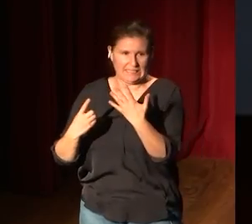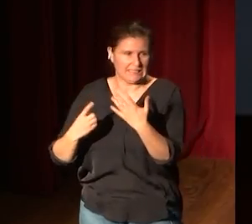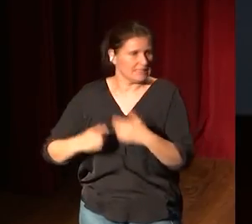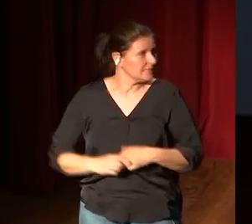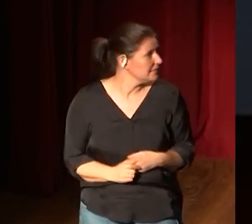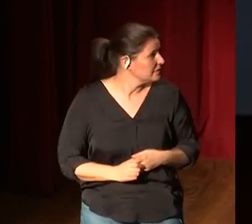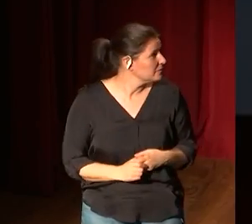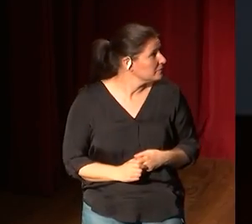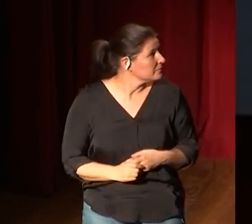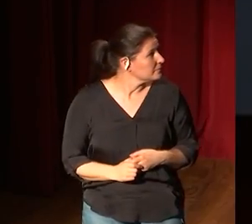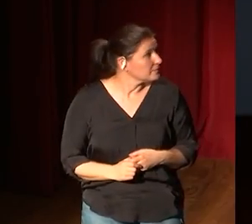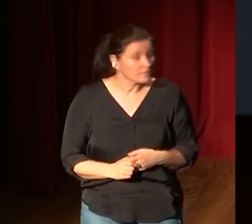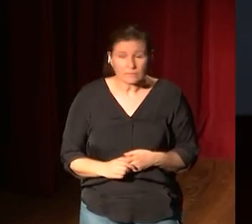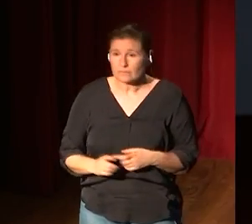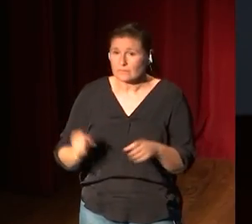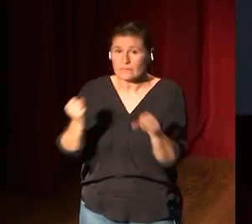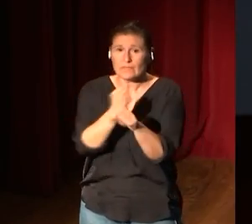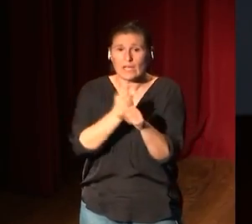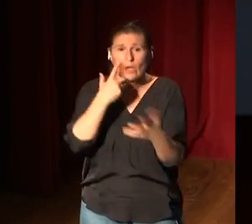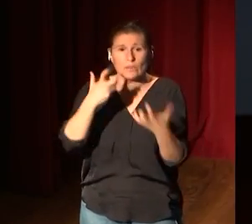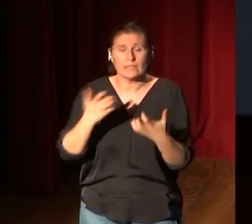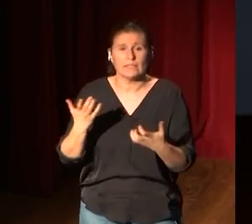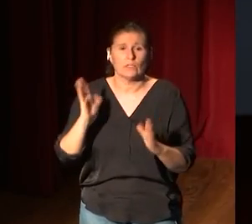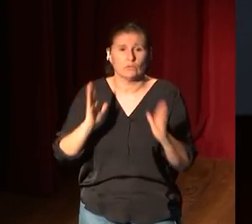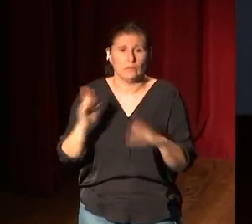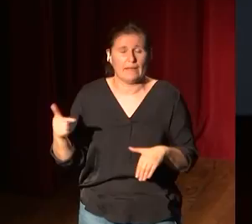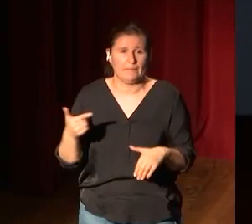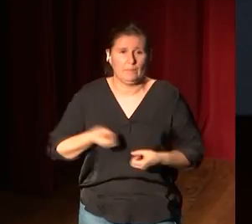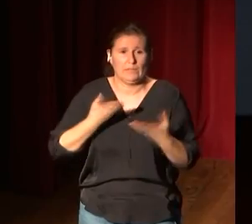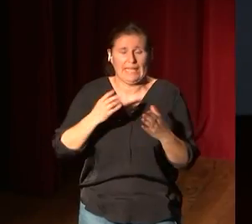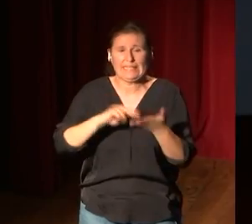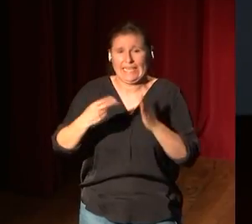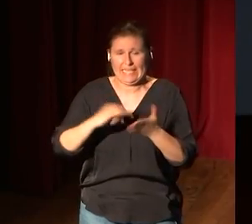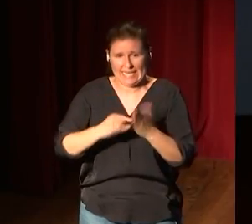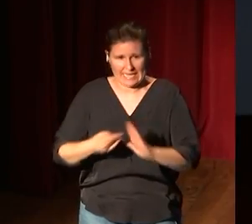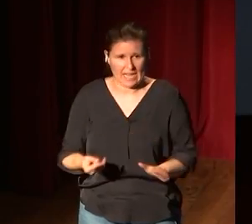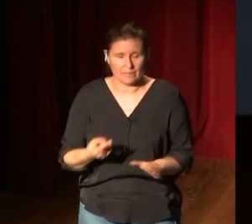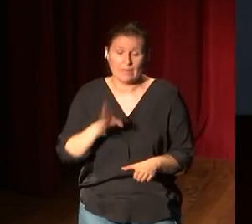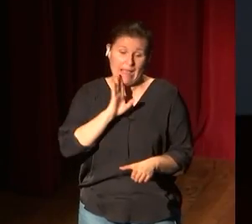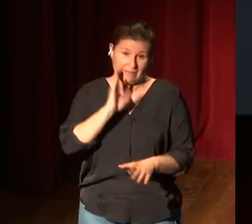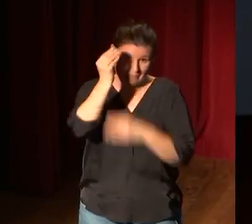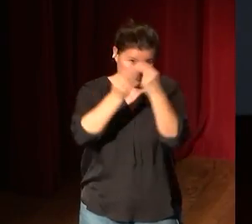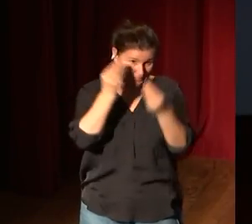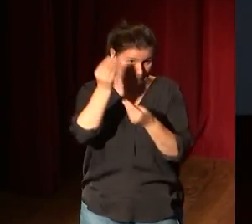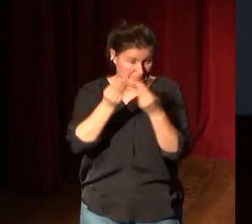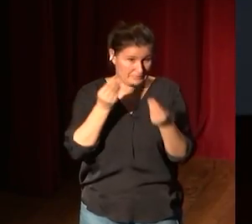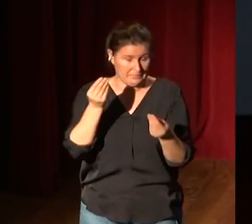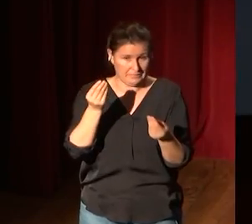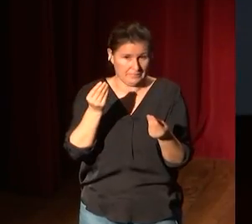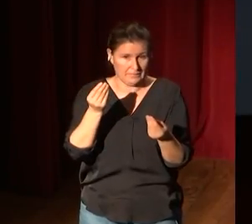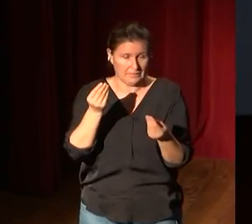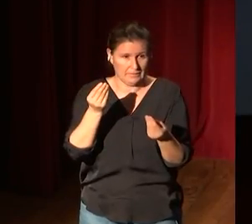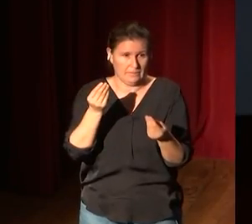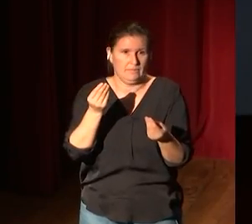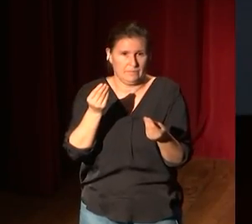La obra de arte en su época de reproductividad técnica. Claro, toda esta recesión que me he hecho ahora la he